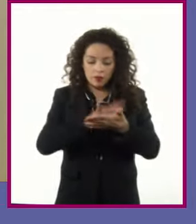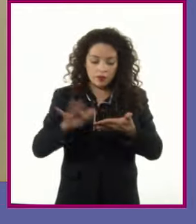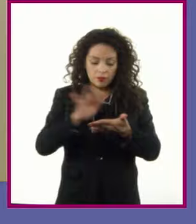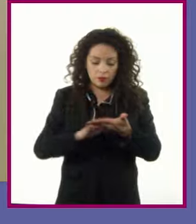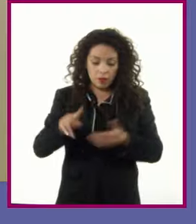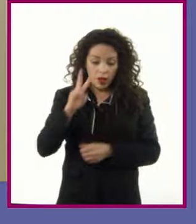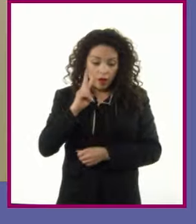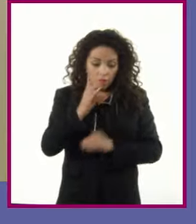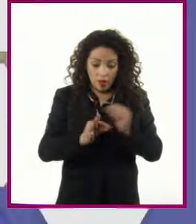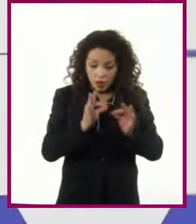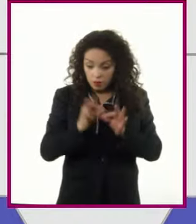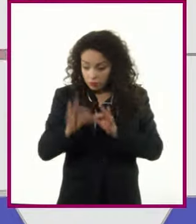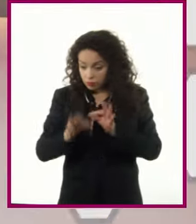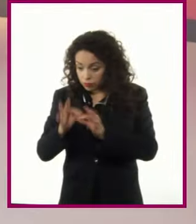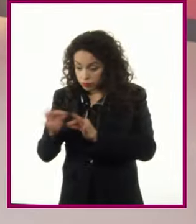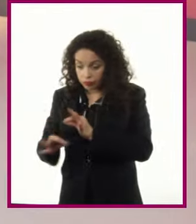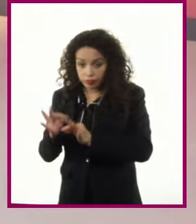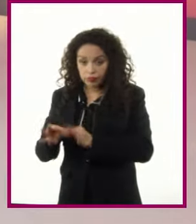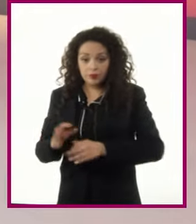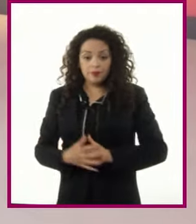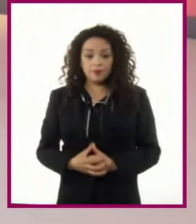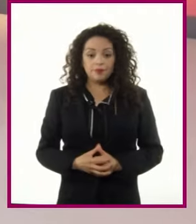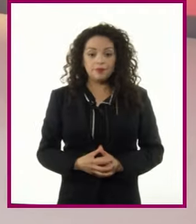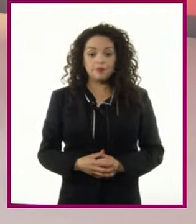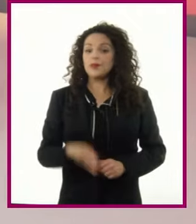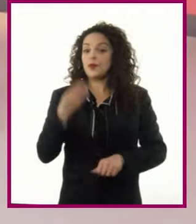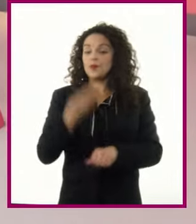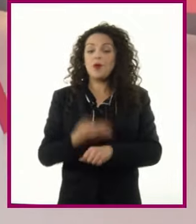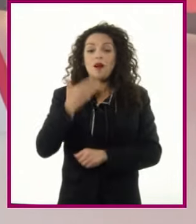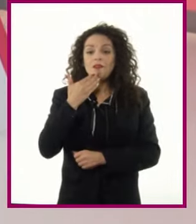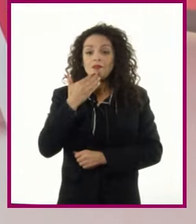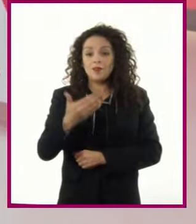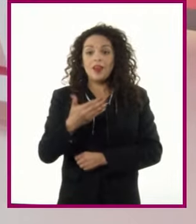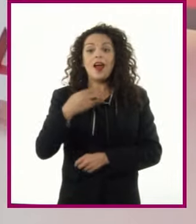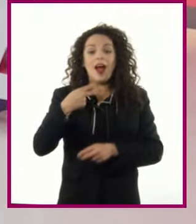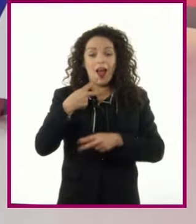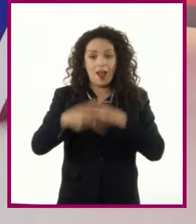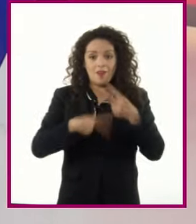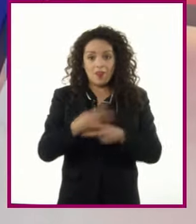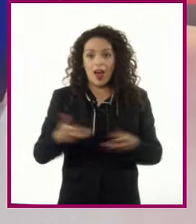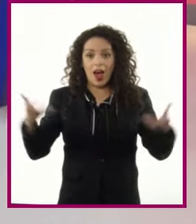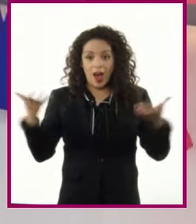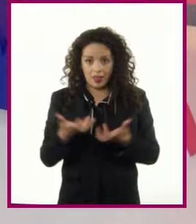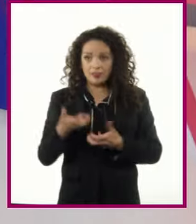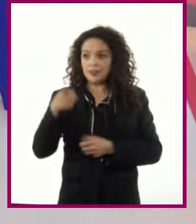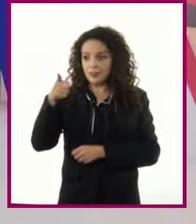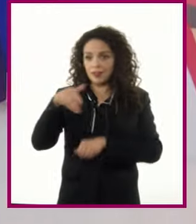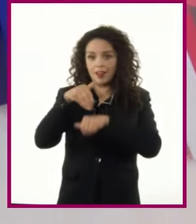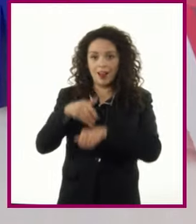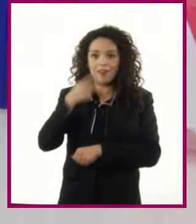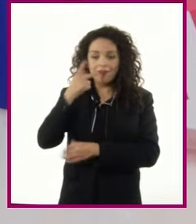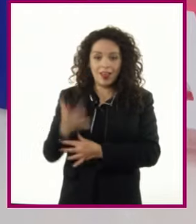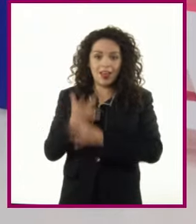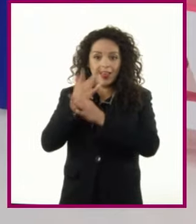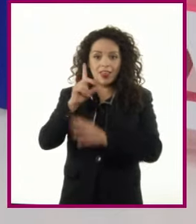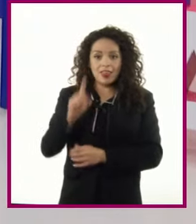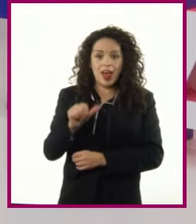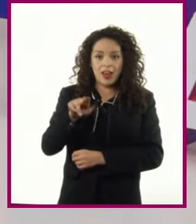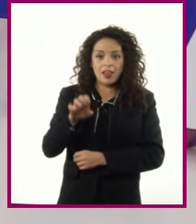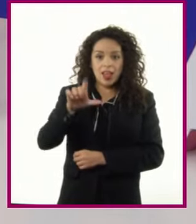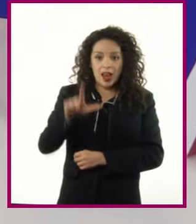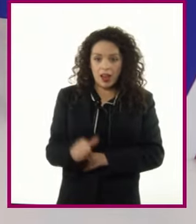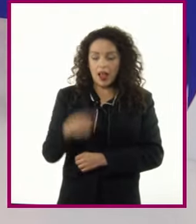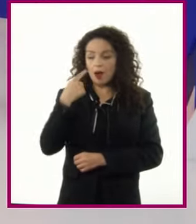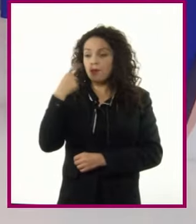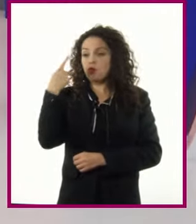incorrecto Muy bien, pues hagamos caso a Daniela y verifiquemos si el texto de tu